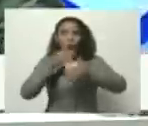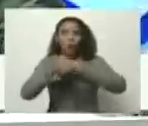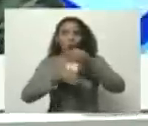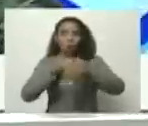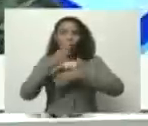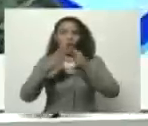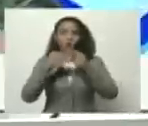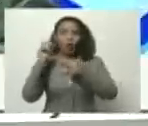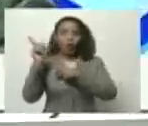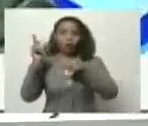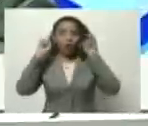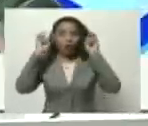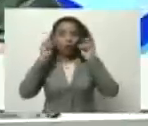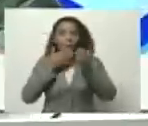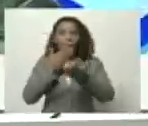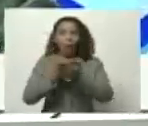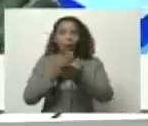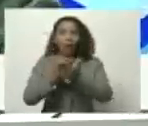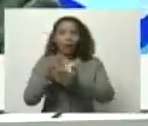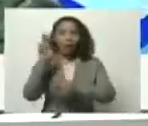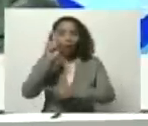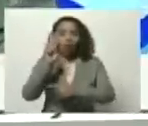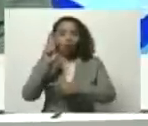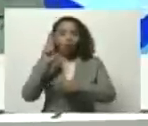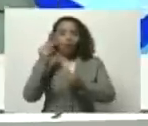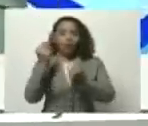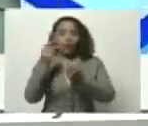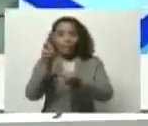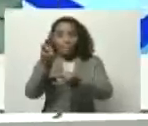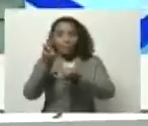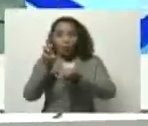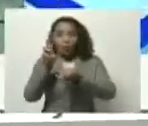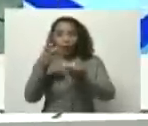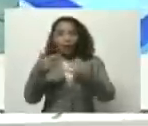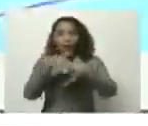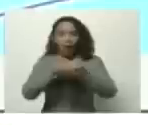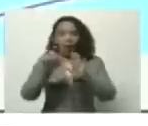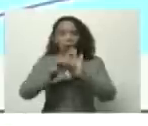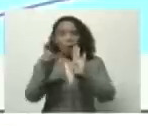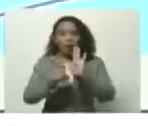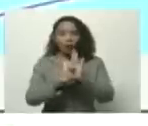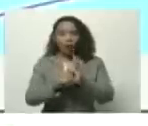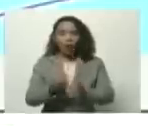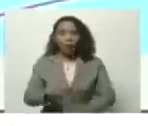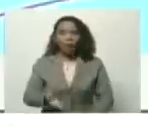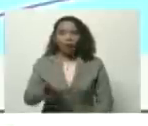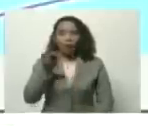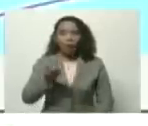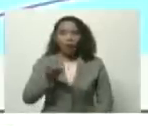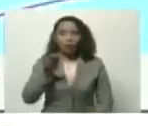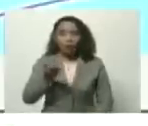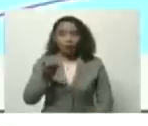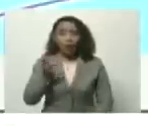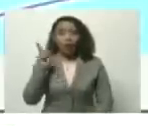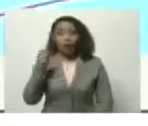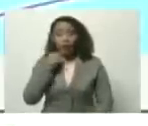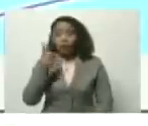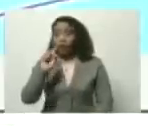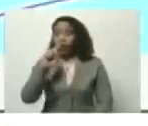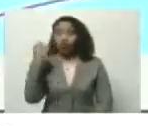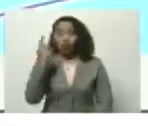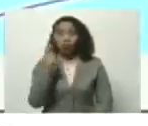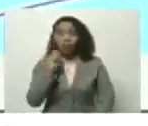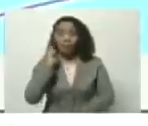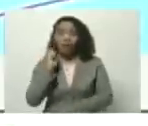bondades de propuestas que tenemos de un salario integral así es muy importante lo que tú dices Will no es solamente el salario